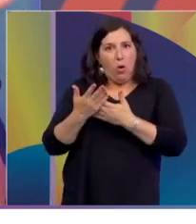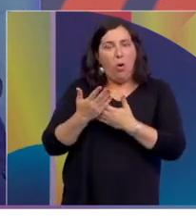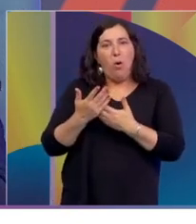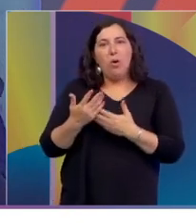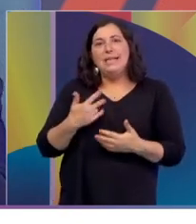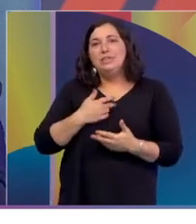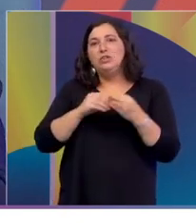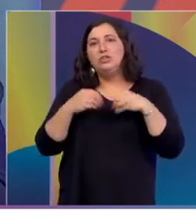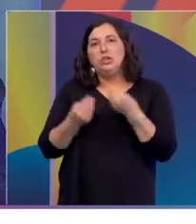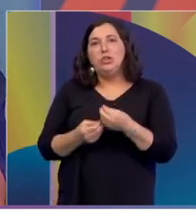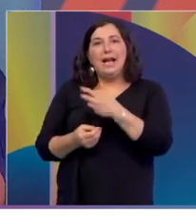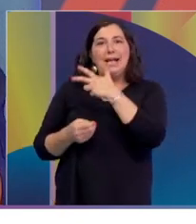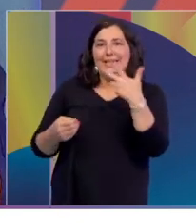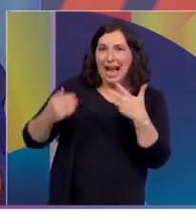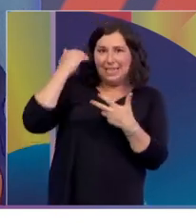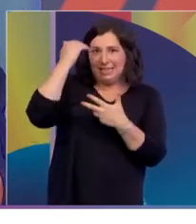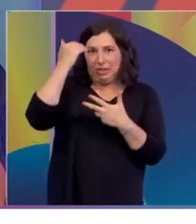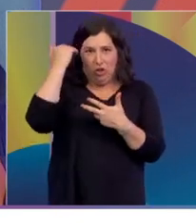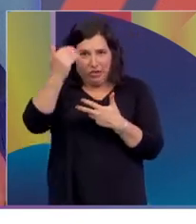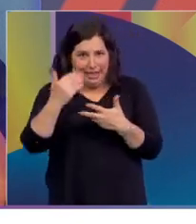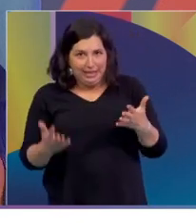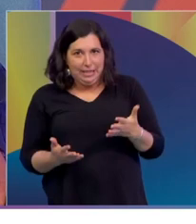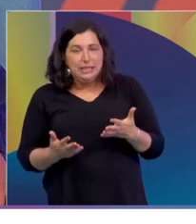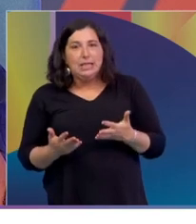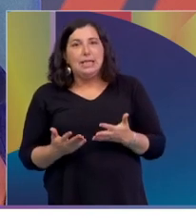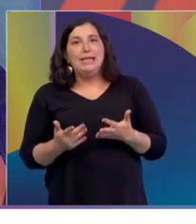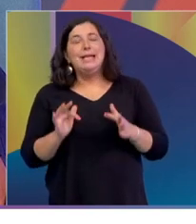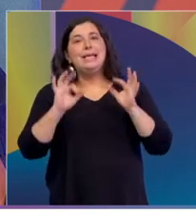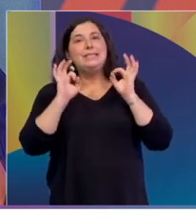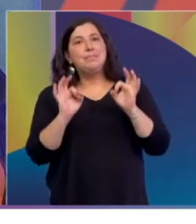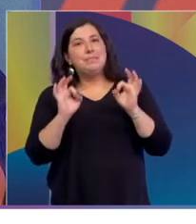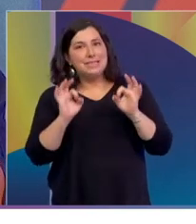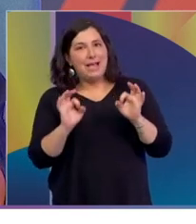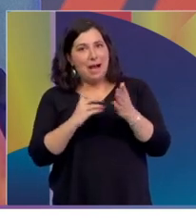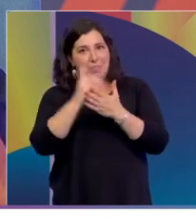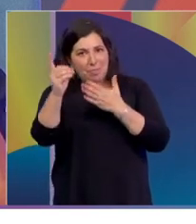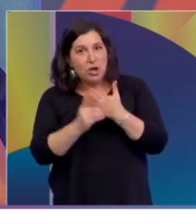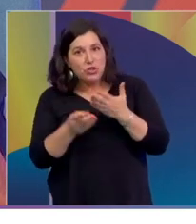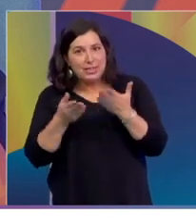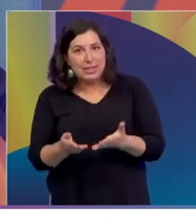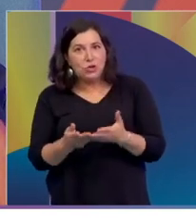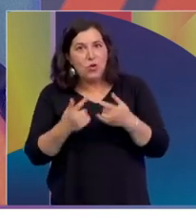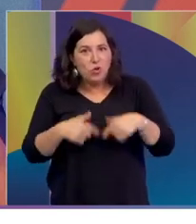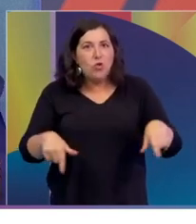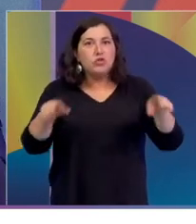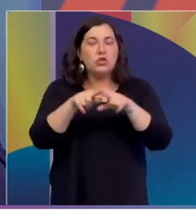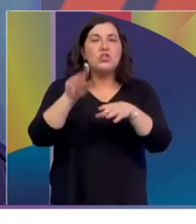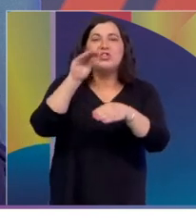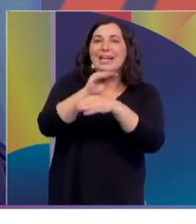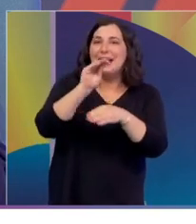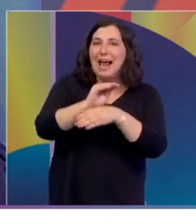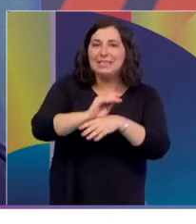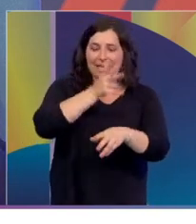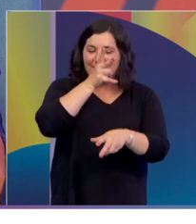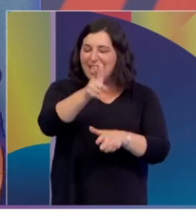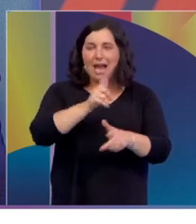éramos tres docentes. Claro. Que la particularidad que tiene el proyecto es que nosotros las clases las dictamos directamente en lengua de